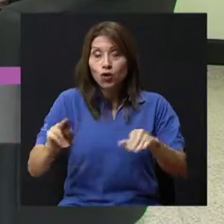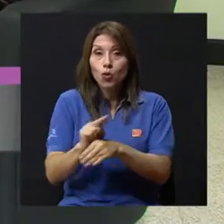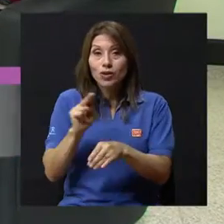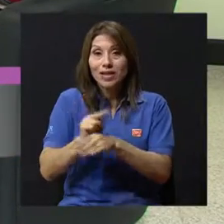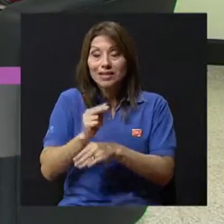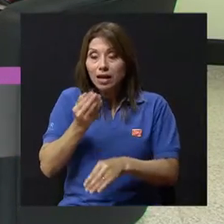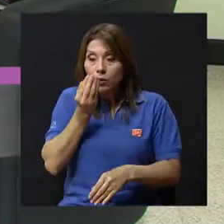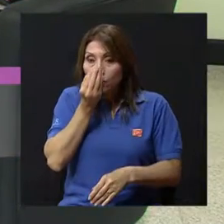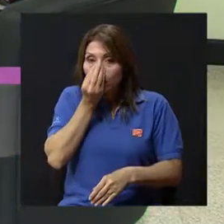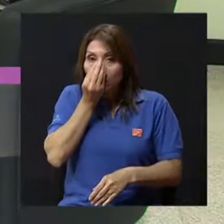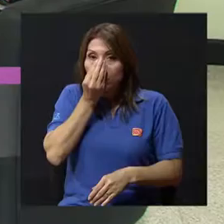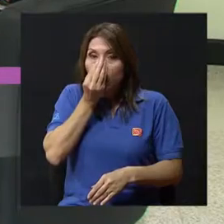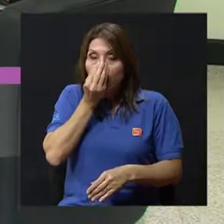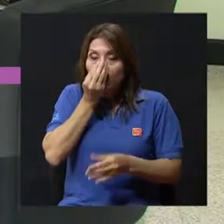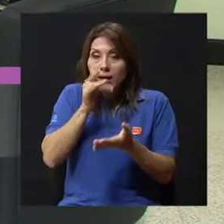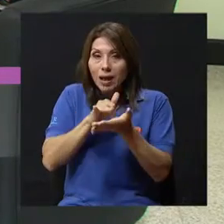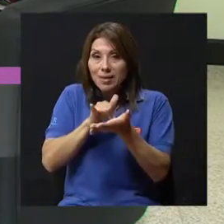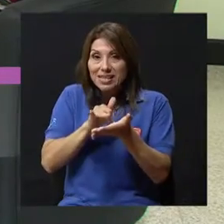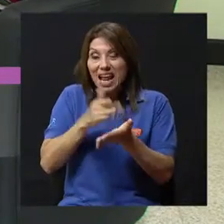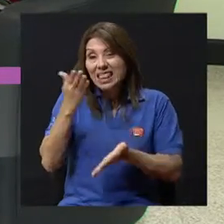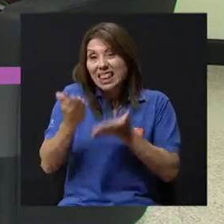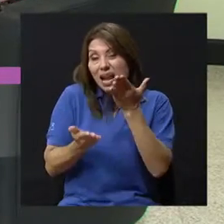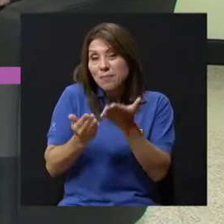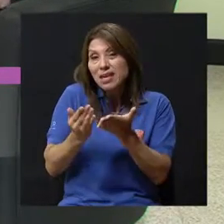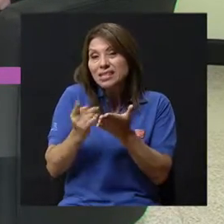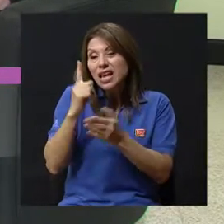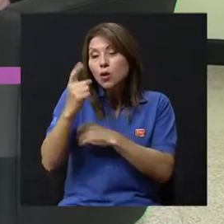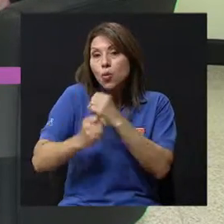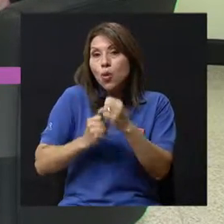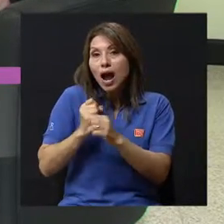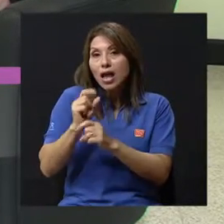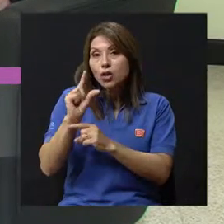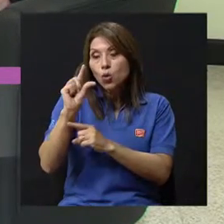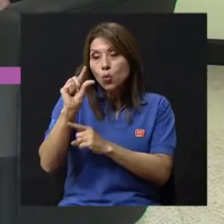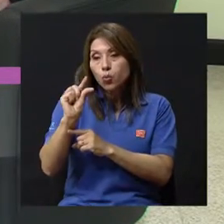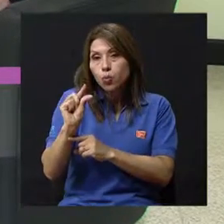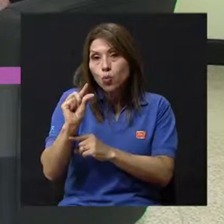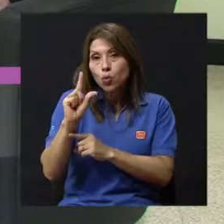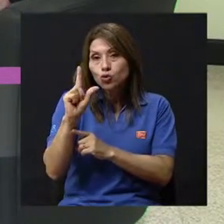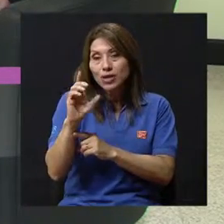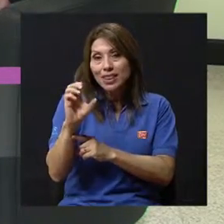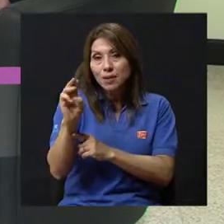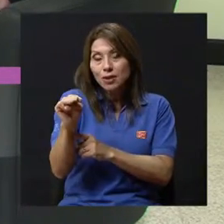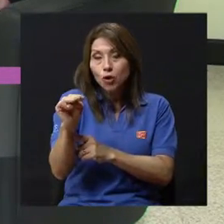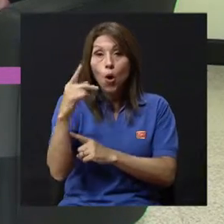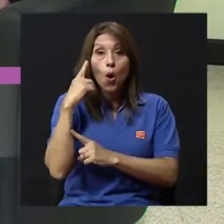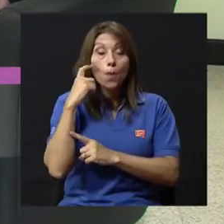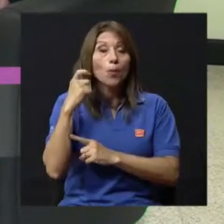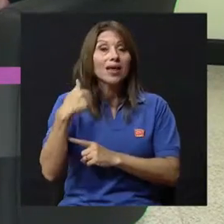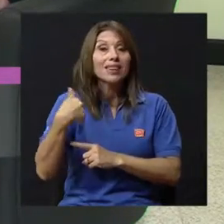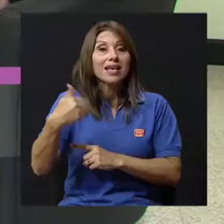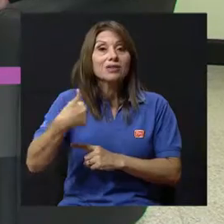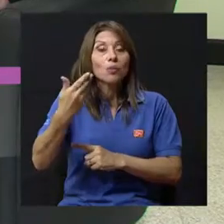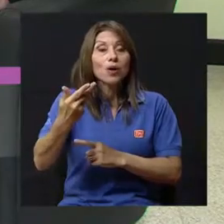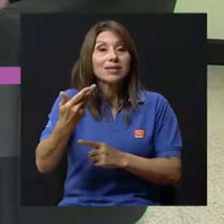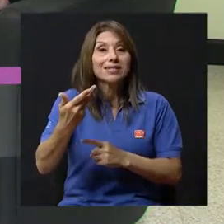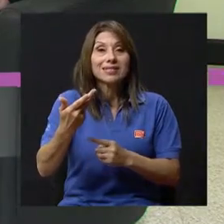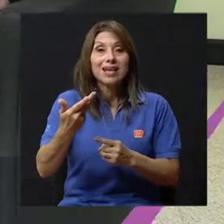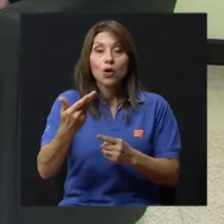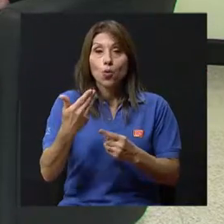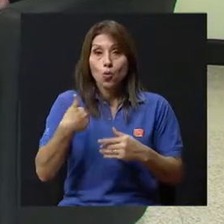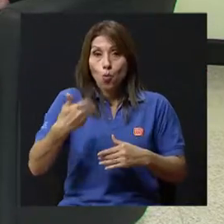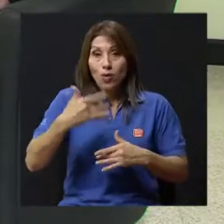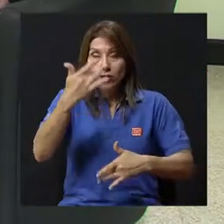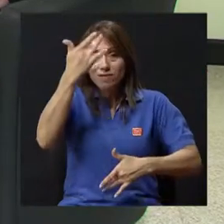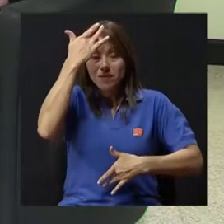disminuyan un centímetro en el primer año, pero después, cuando el asma desaparece porque no se cura, alcanzan el